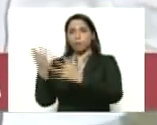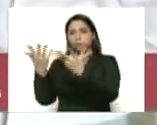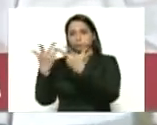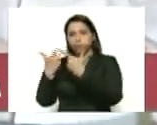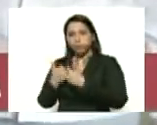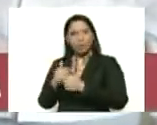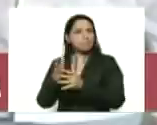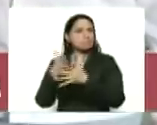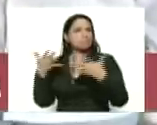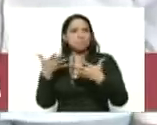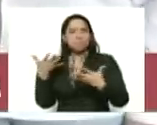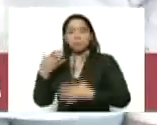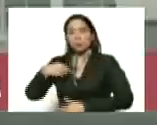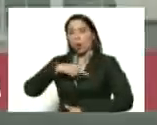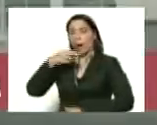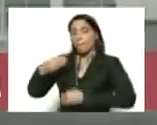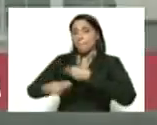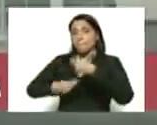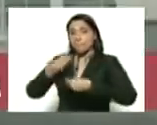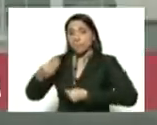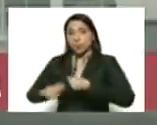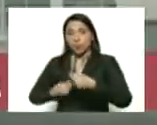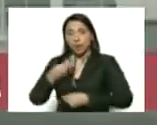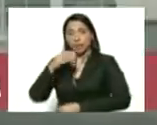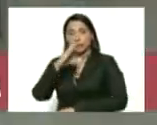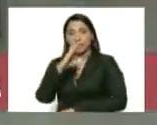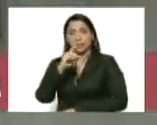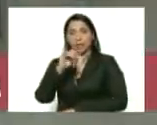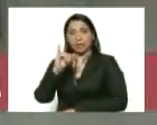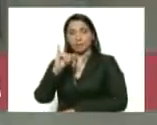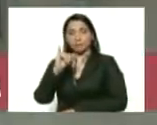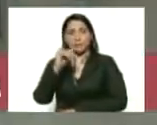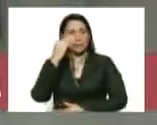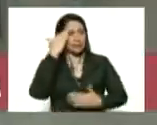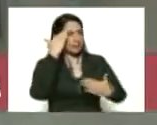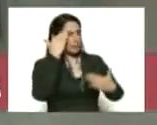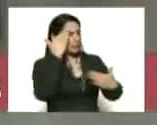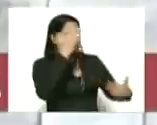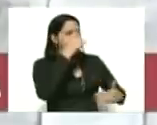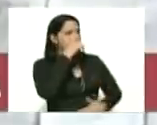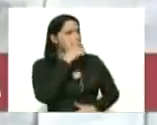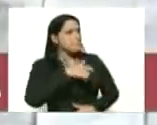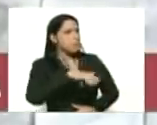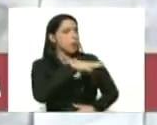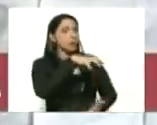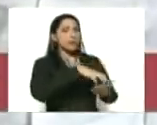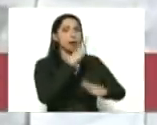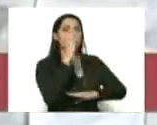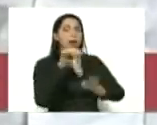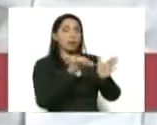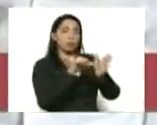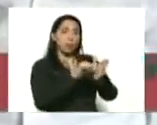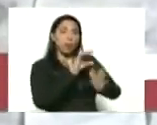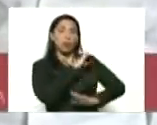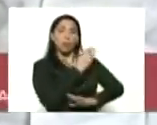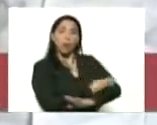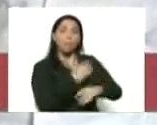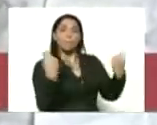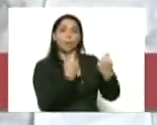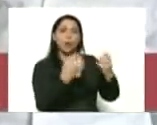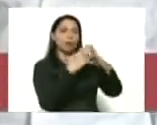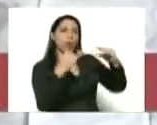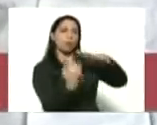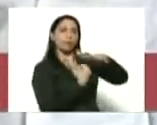que hicimos en este CDI saludo del pueblo del estado Lara en donde el poder popular con todas las